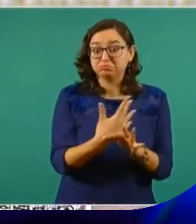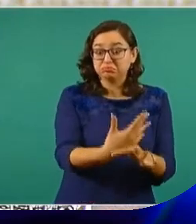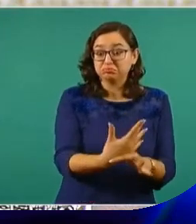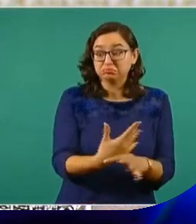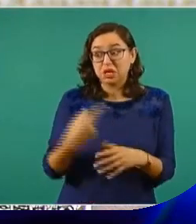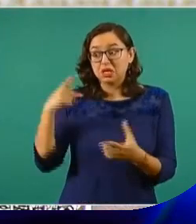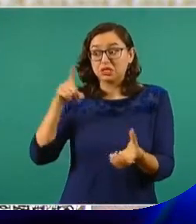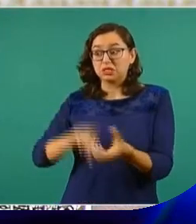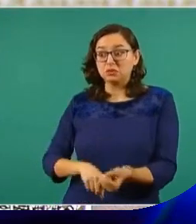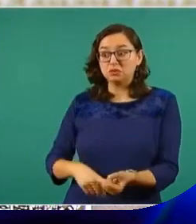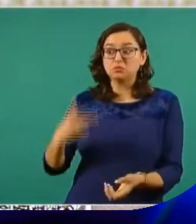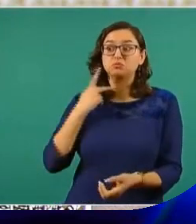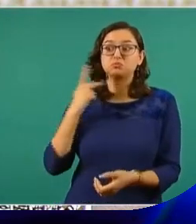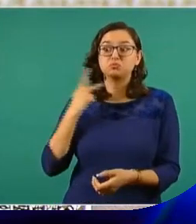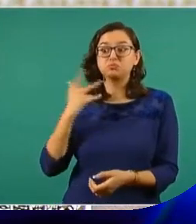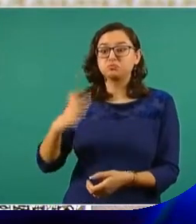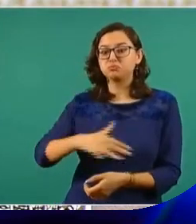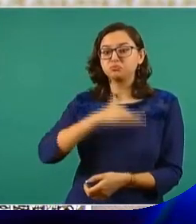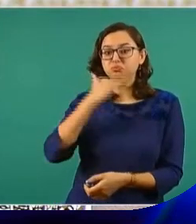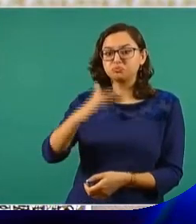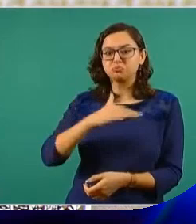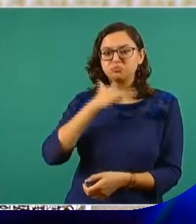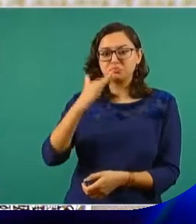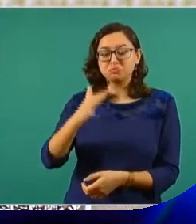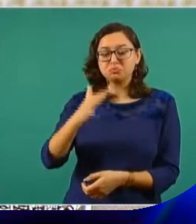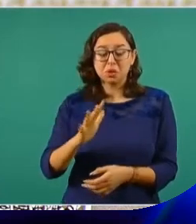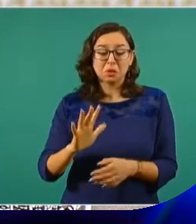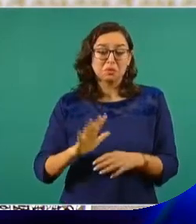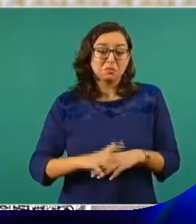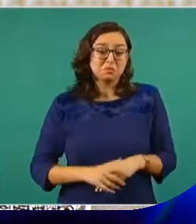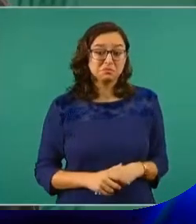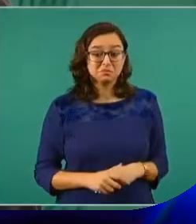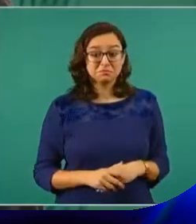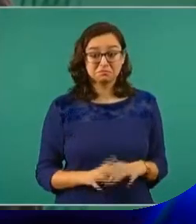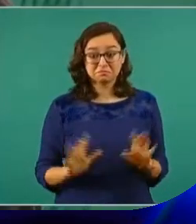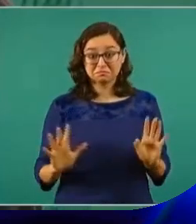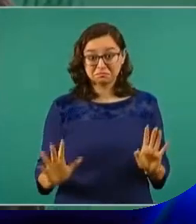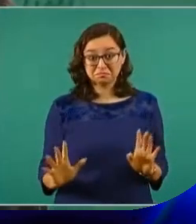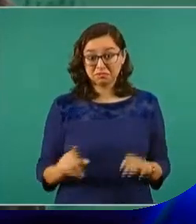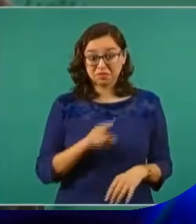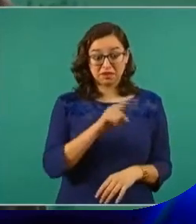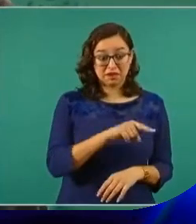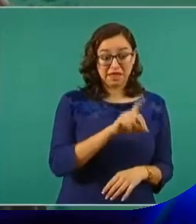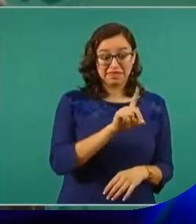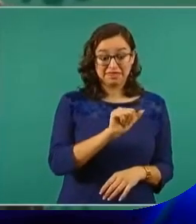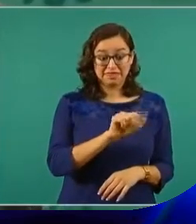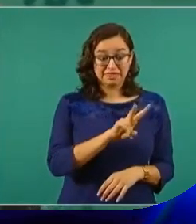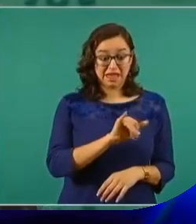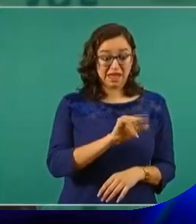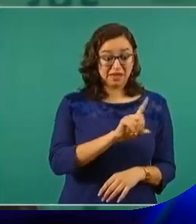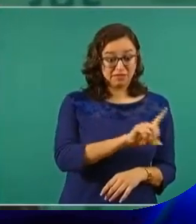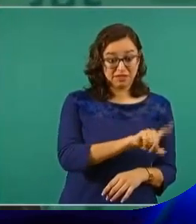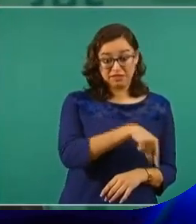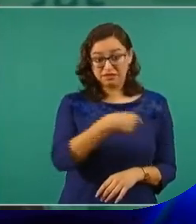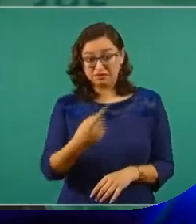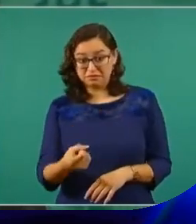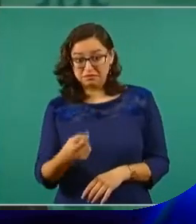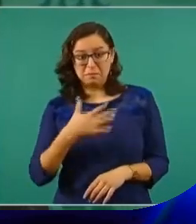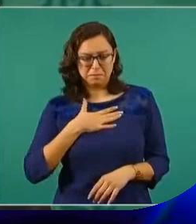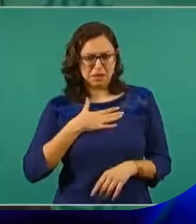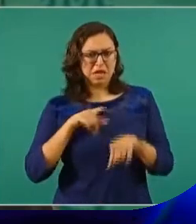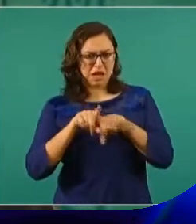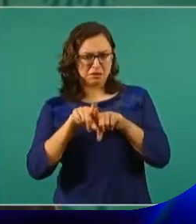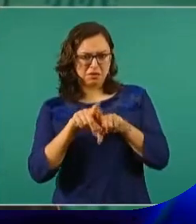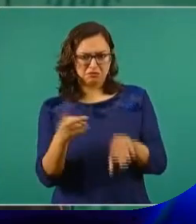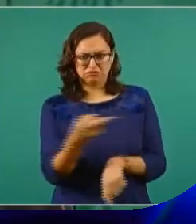nuevo video, fue un trato personal entre David León y mi hermano. Sin